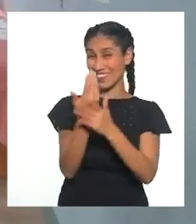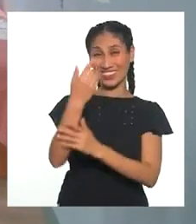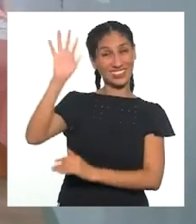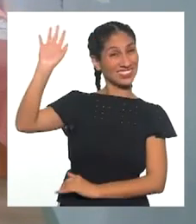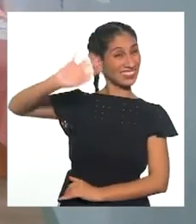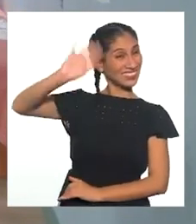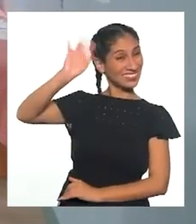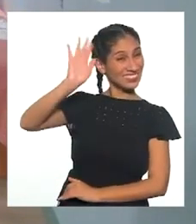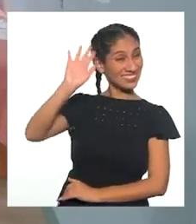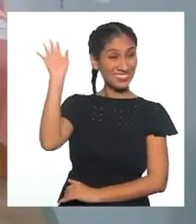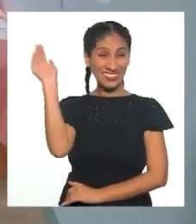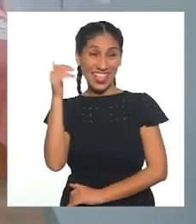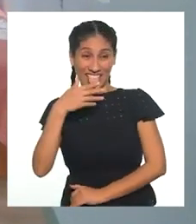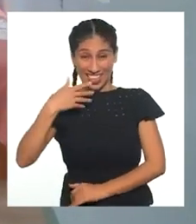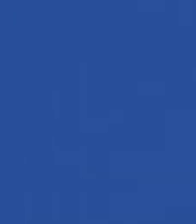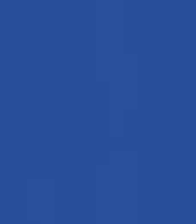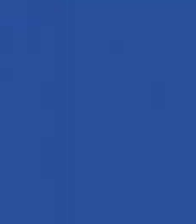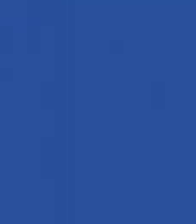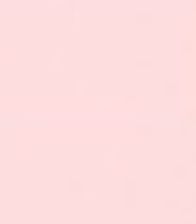la próxima! ¡Nos vemos! ¡Nos